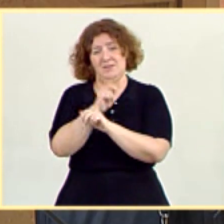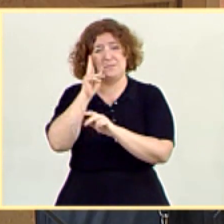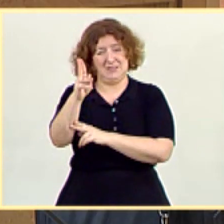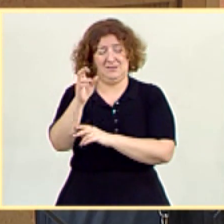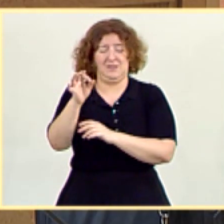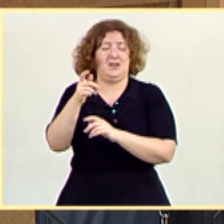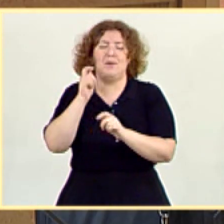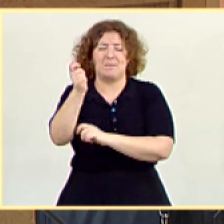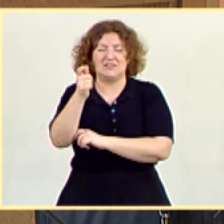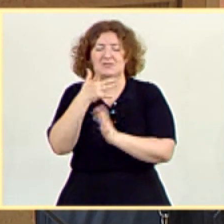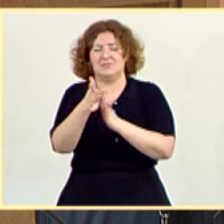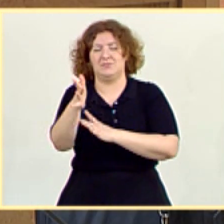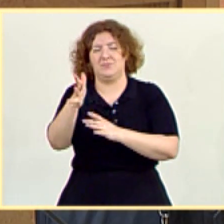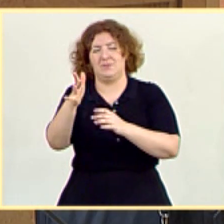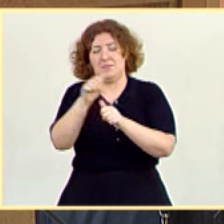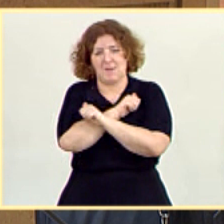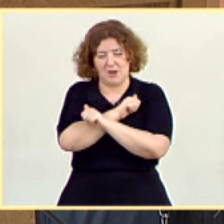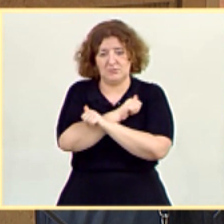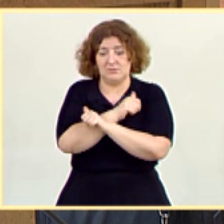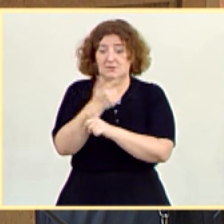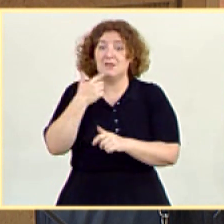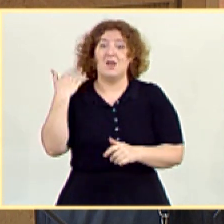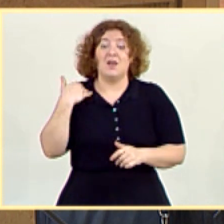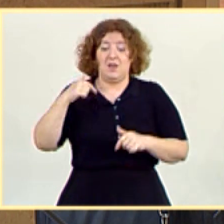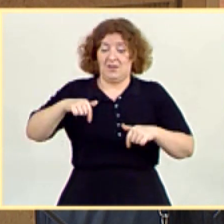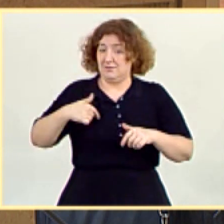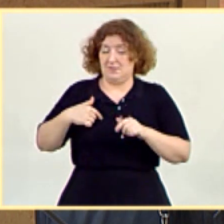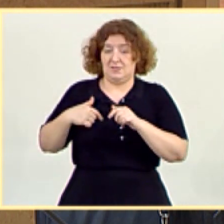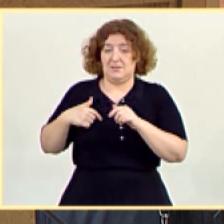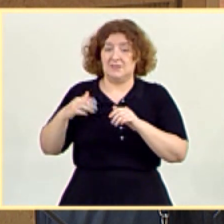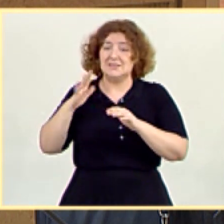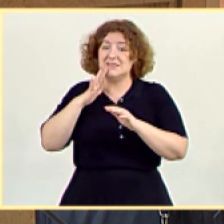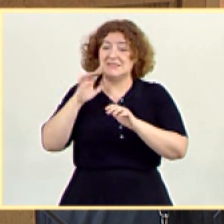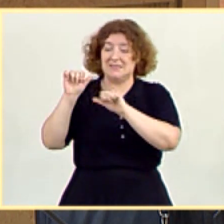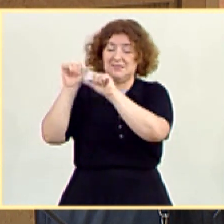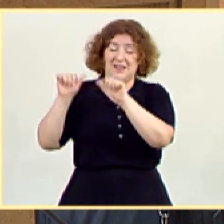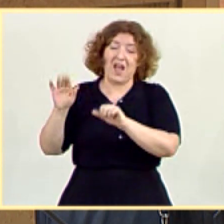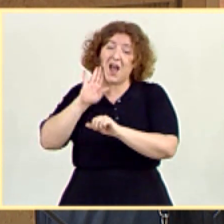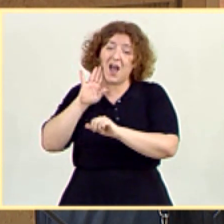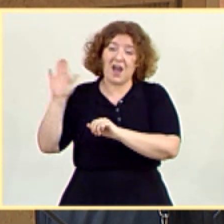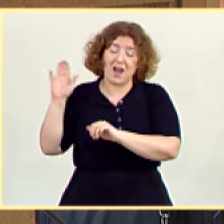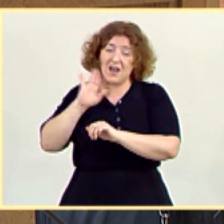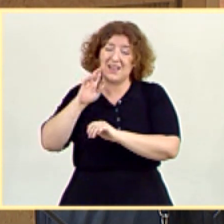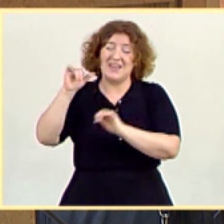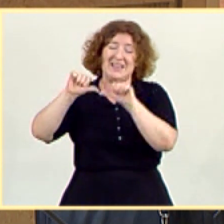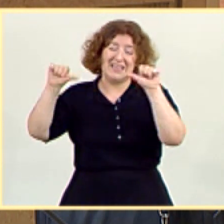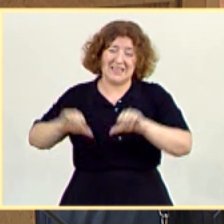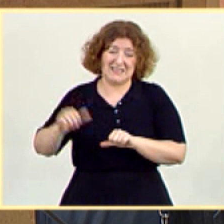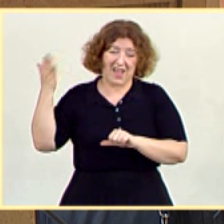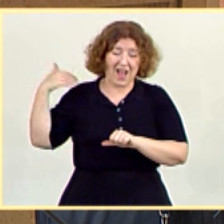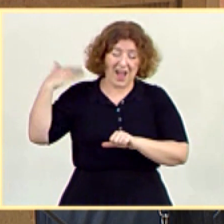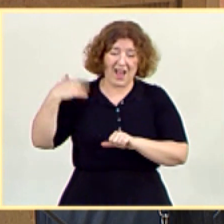ese espejo, podemos decir en nombre del Gobierno de España que lejos de hacer lo que se hizo en la crisis financiera